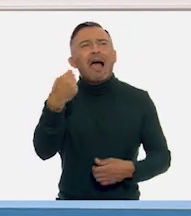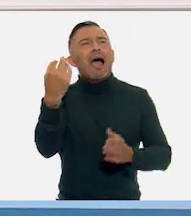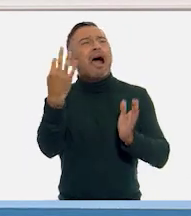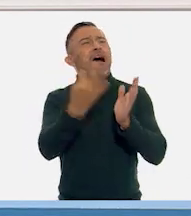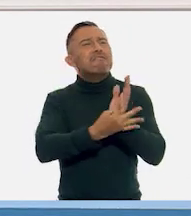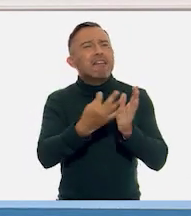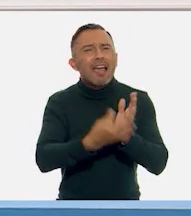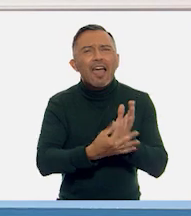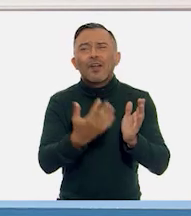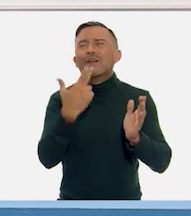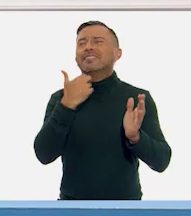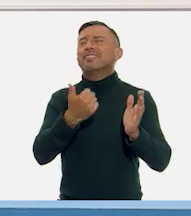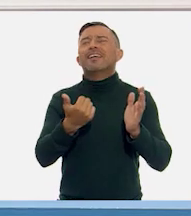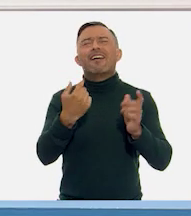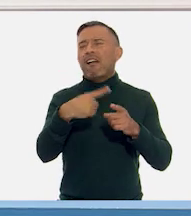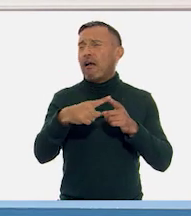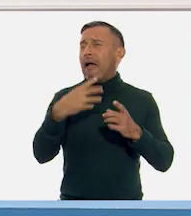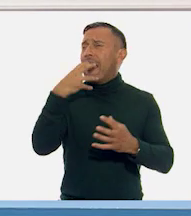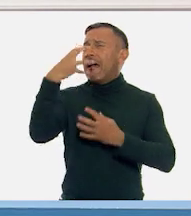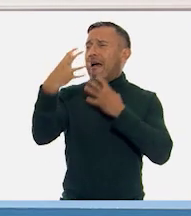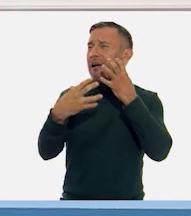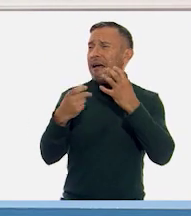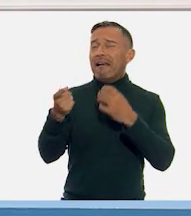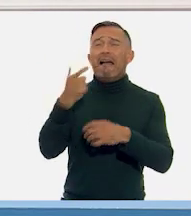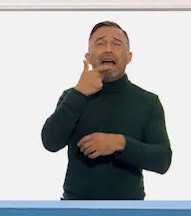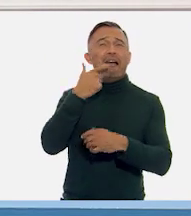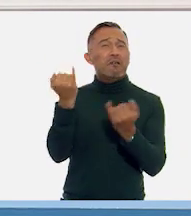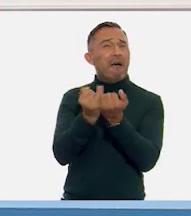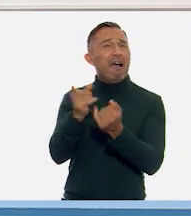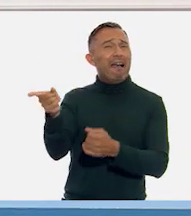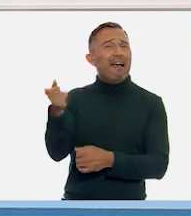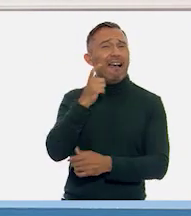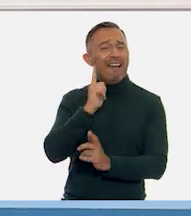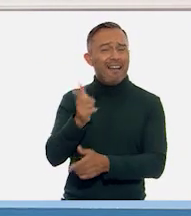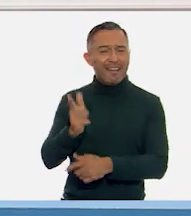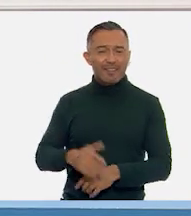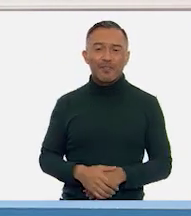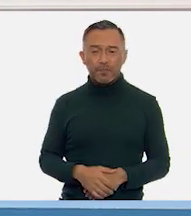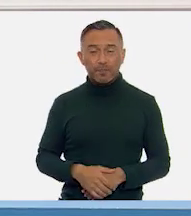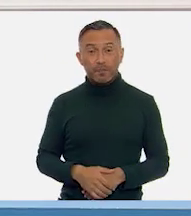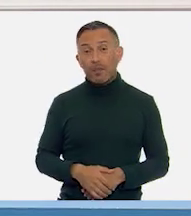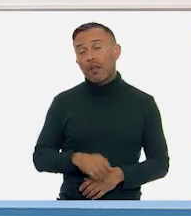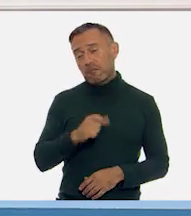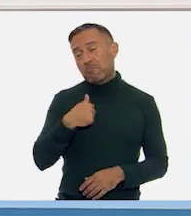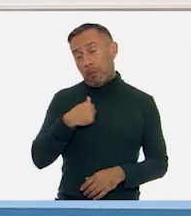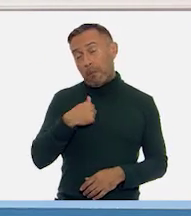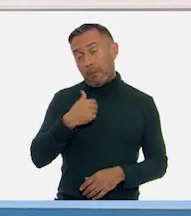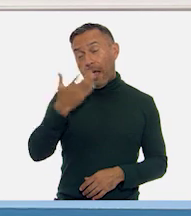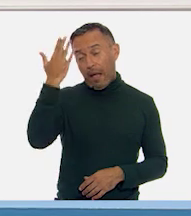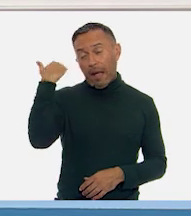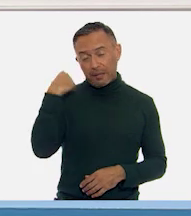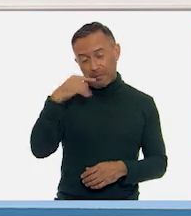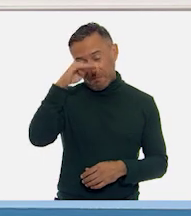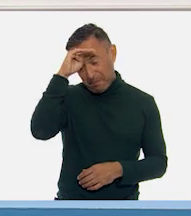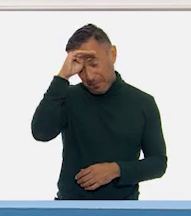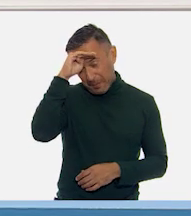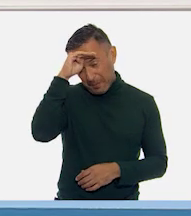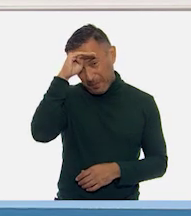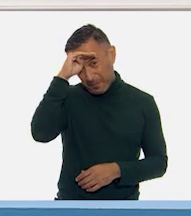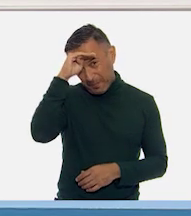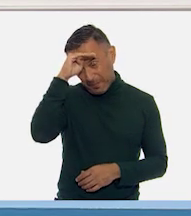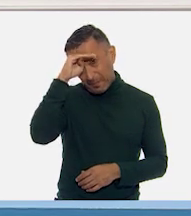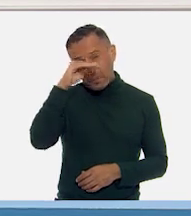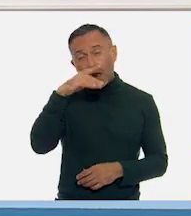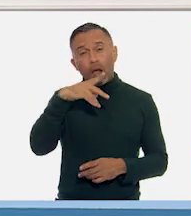Así gritaba. Así. Yo también al principio creía que recitar